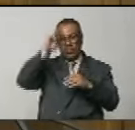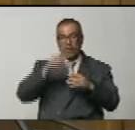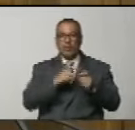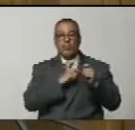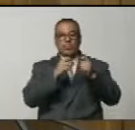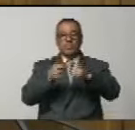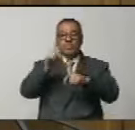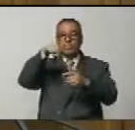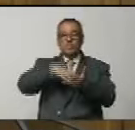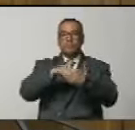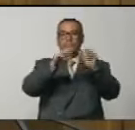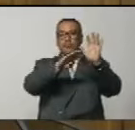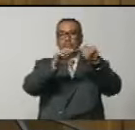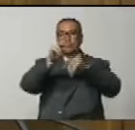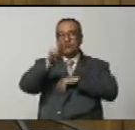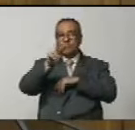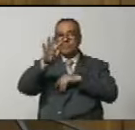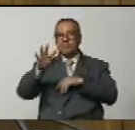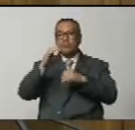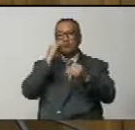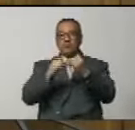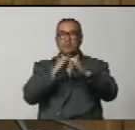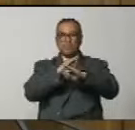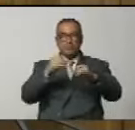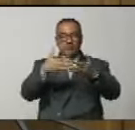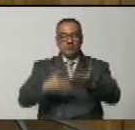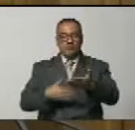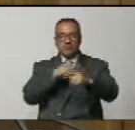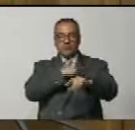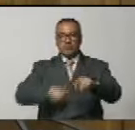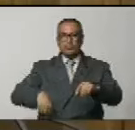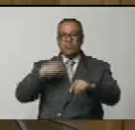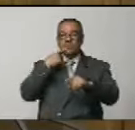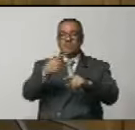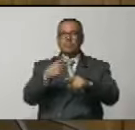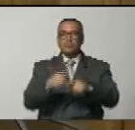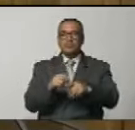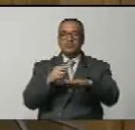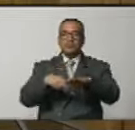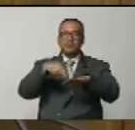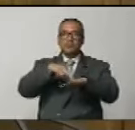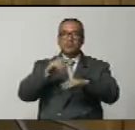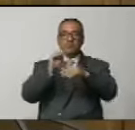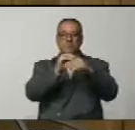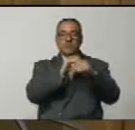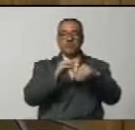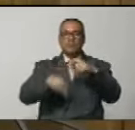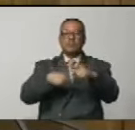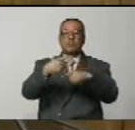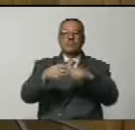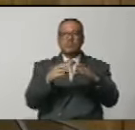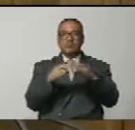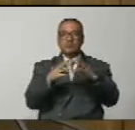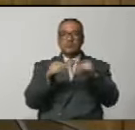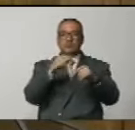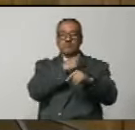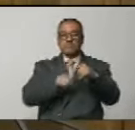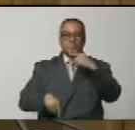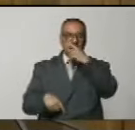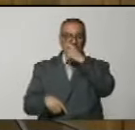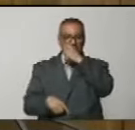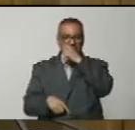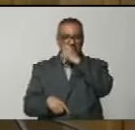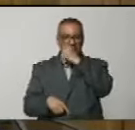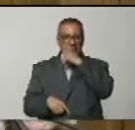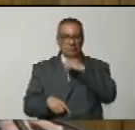otorgó en 1824. Agotada la agenda del día, el presidente levantó la sesión solemne y convocó para la próxima sesión. Es todo, ciudadano